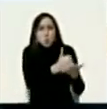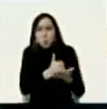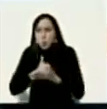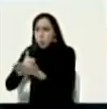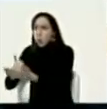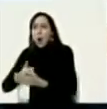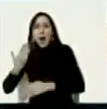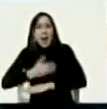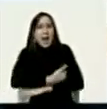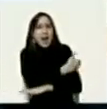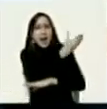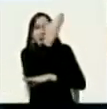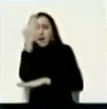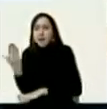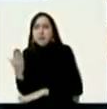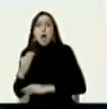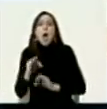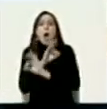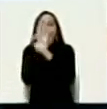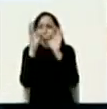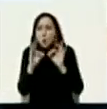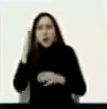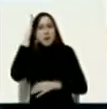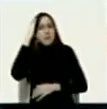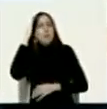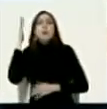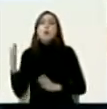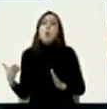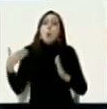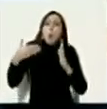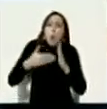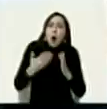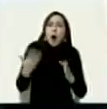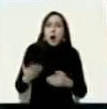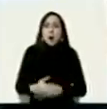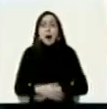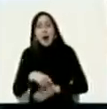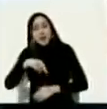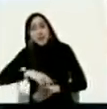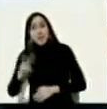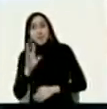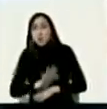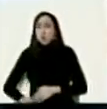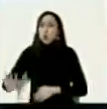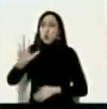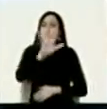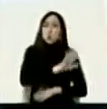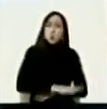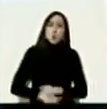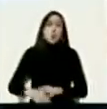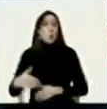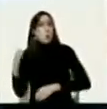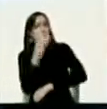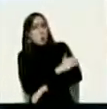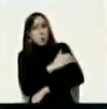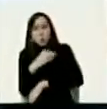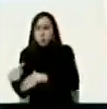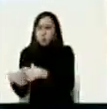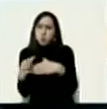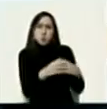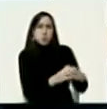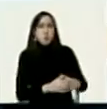sanciones que de manera criminal se ha sometido a todo el pueblo de venezuela chavistas opositores ninis